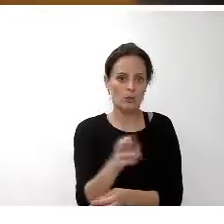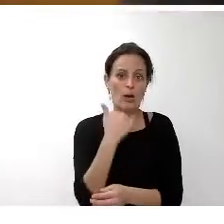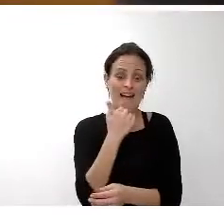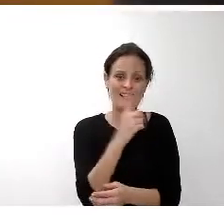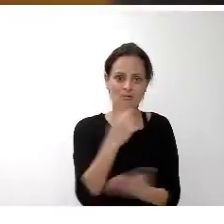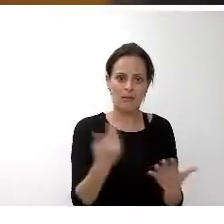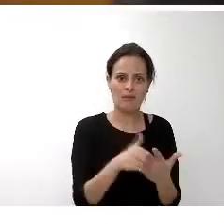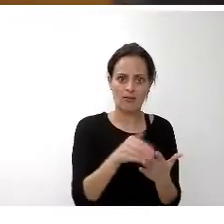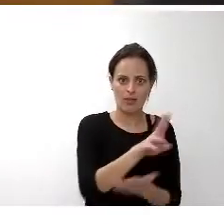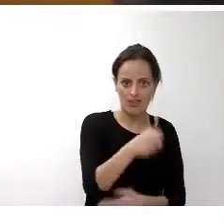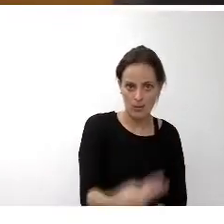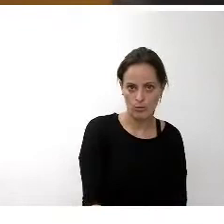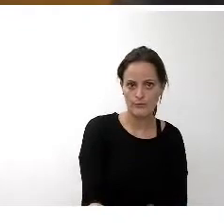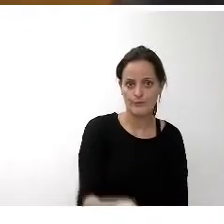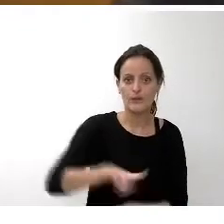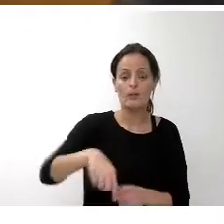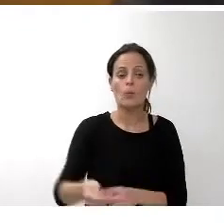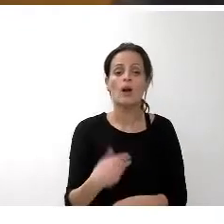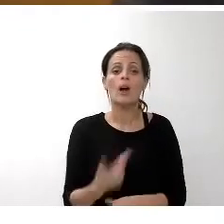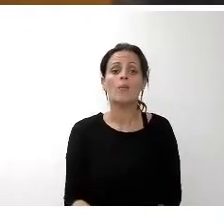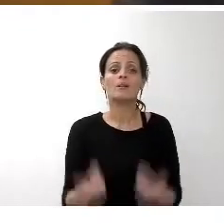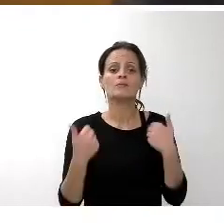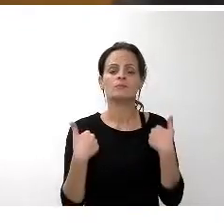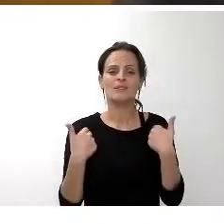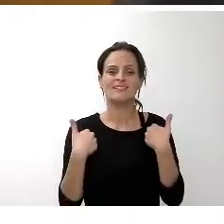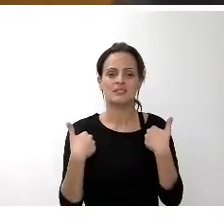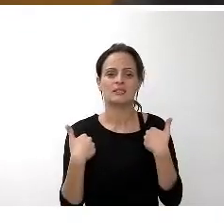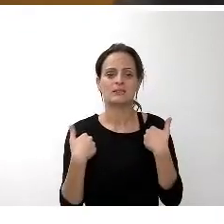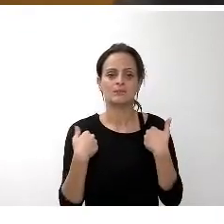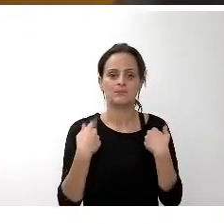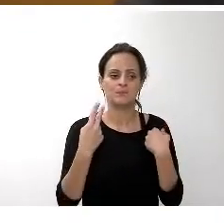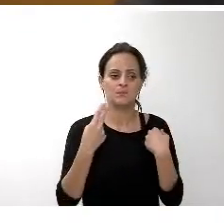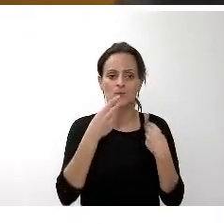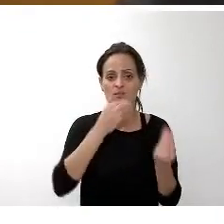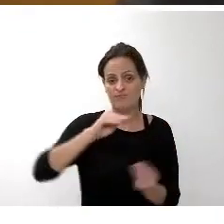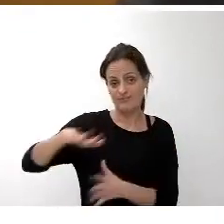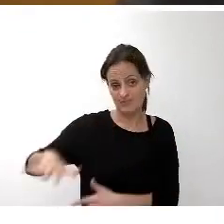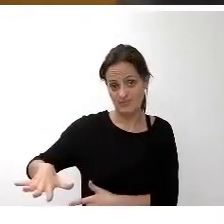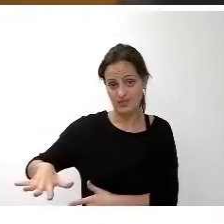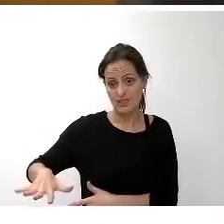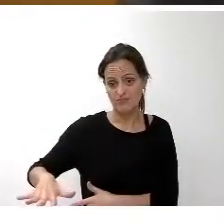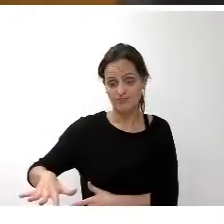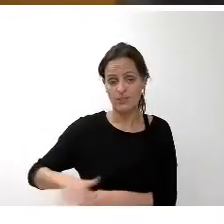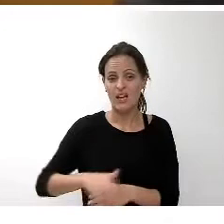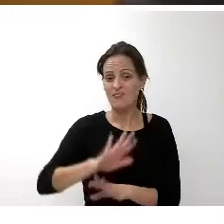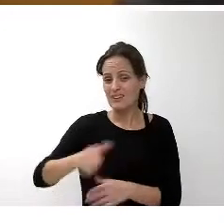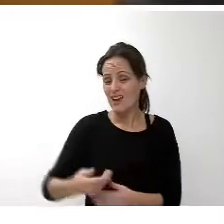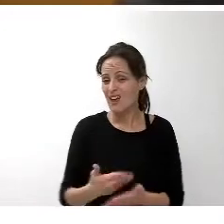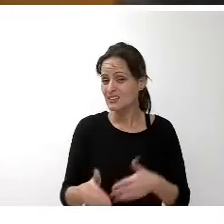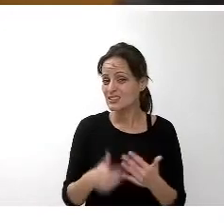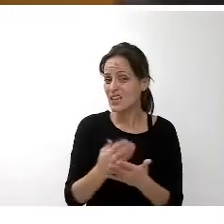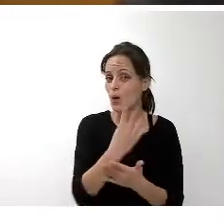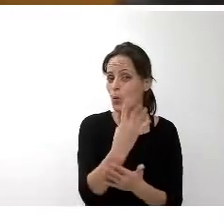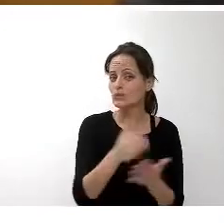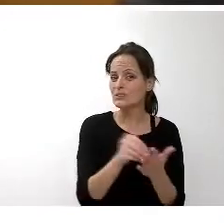Como novedad para este año, en el apartado de competencias transferidas y delegadas, es el crecimiento en más de 4 millones de euros, de los cuales